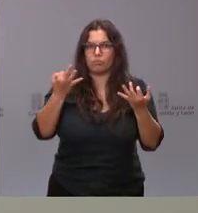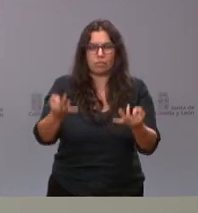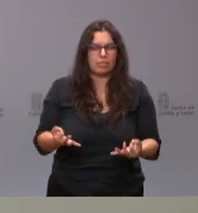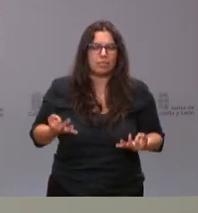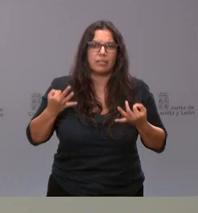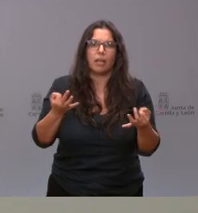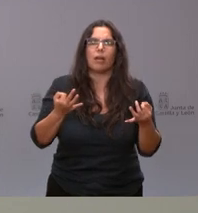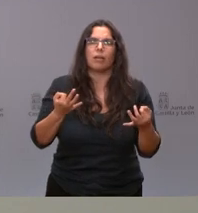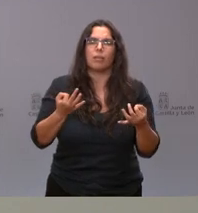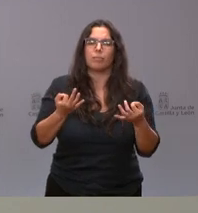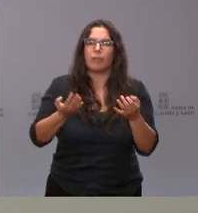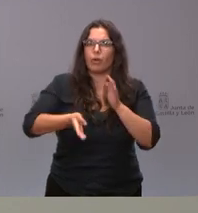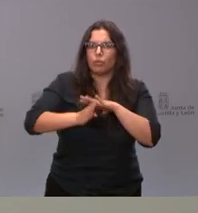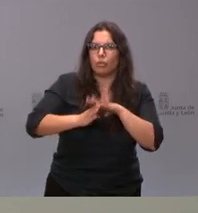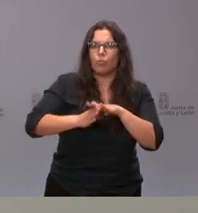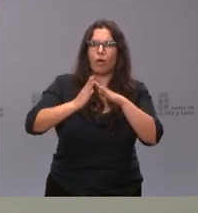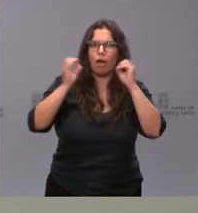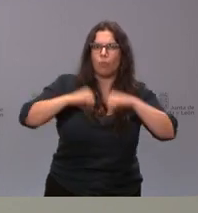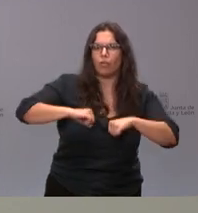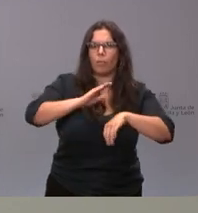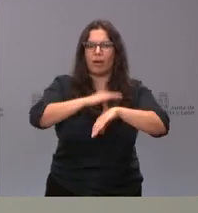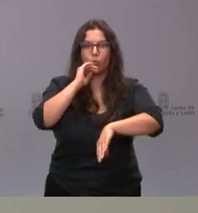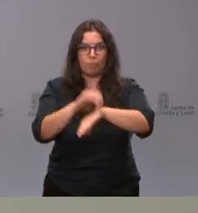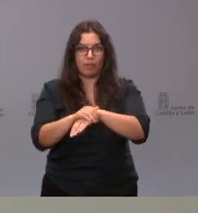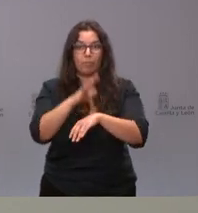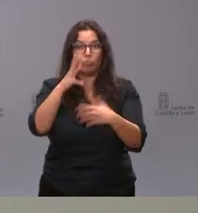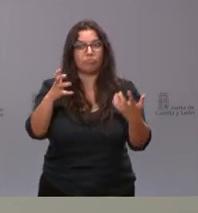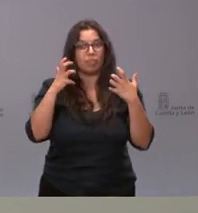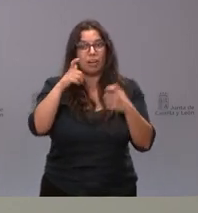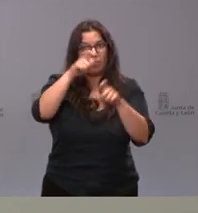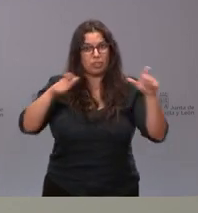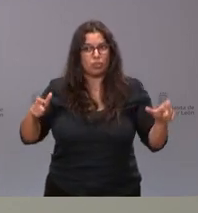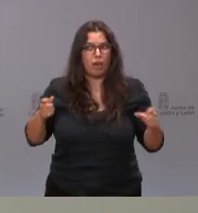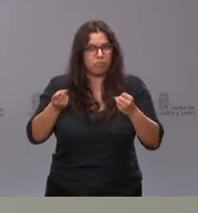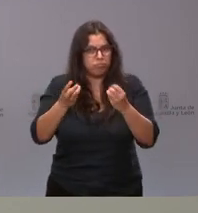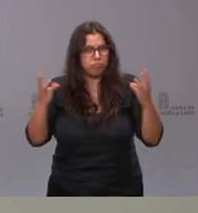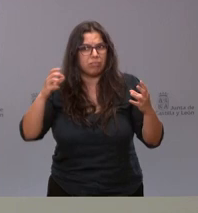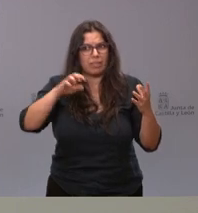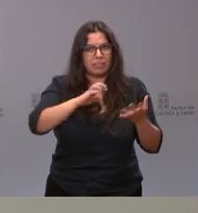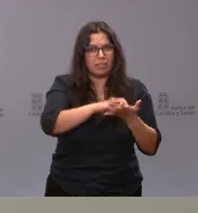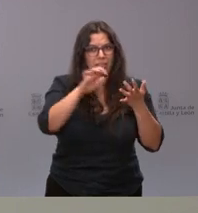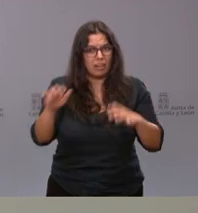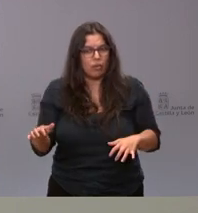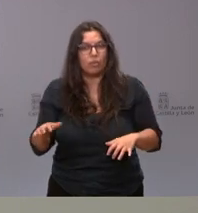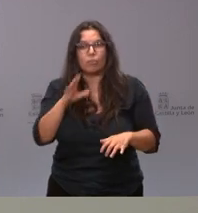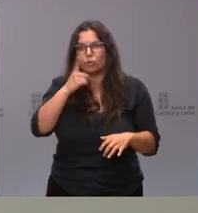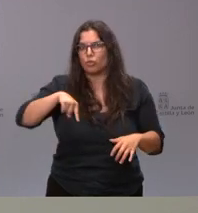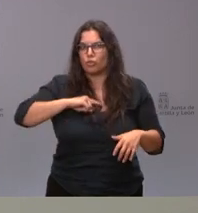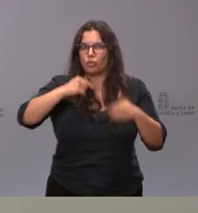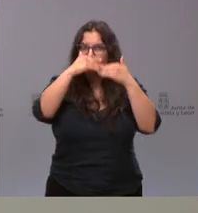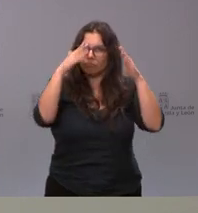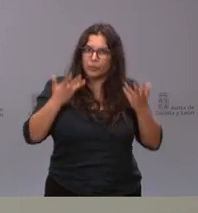de que se sigan alcanzando acuerdos, que se sigan cumpliendo los acuerdos, porque benefician a muchas personas de esta tierra. Y, por tanto, vamos con la mano tendida